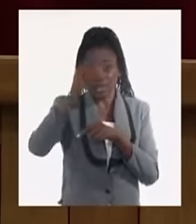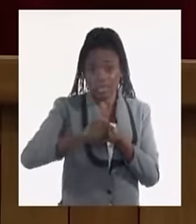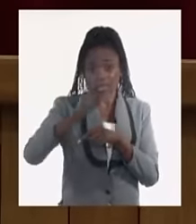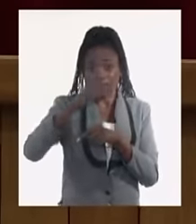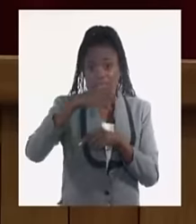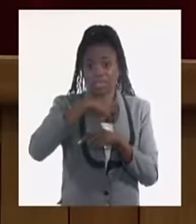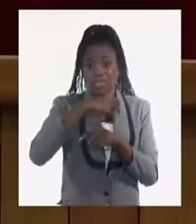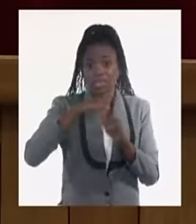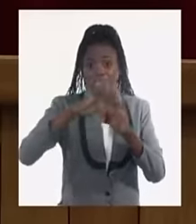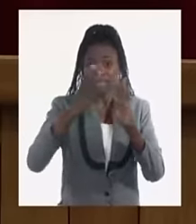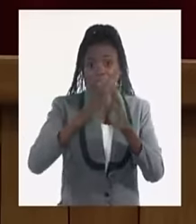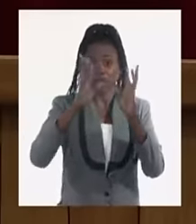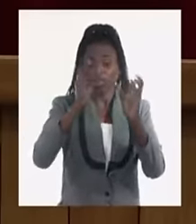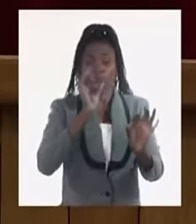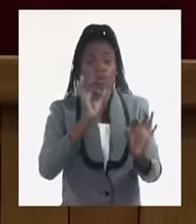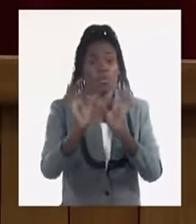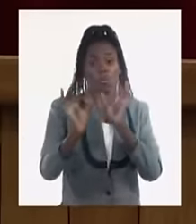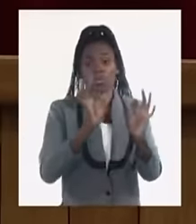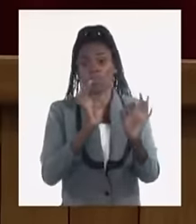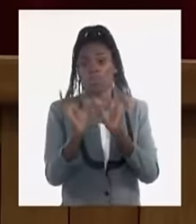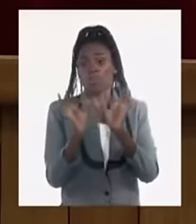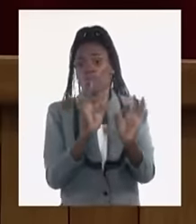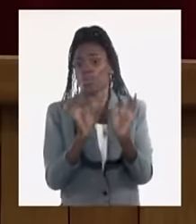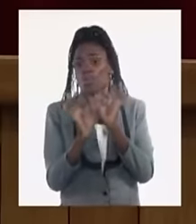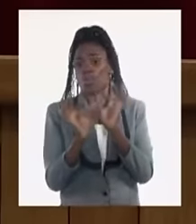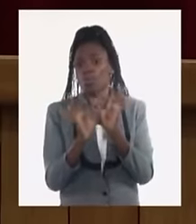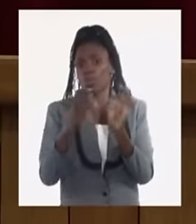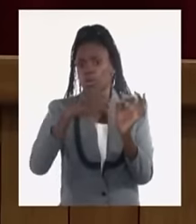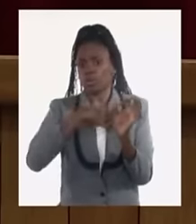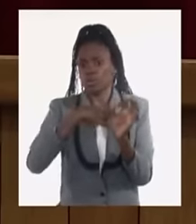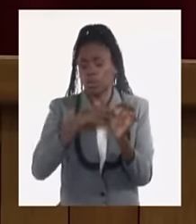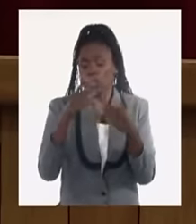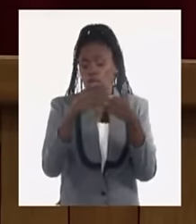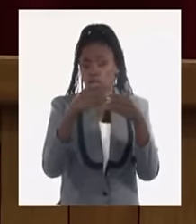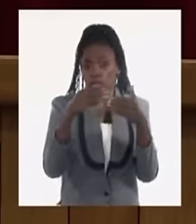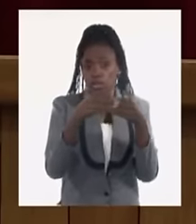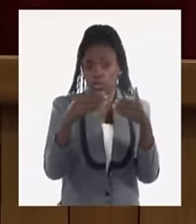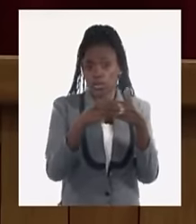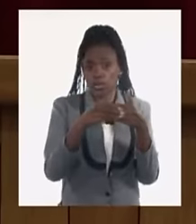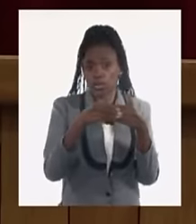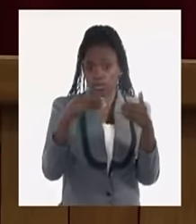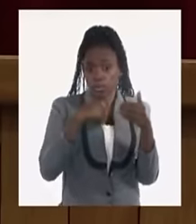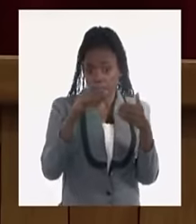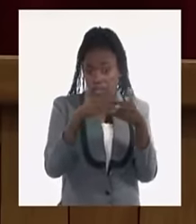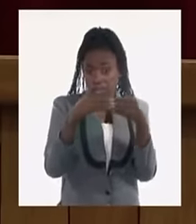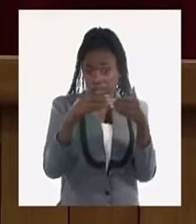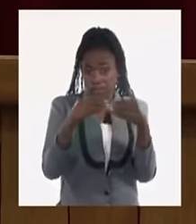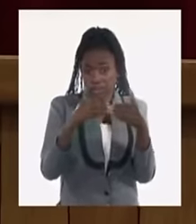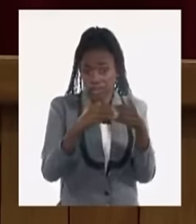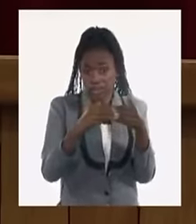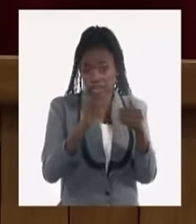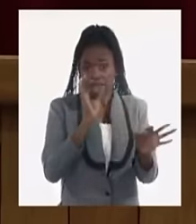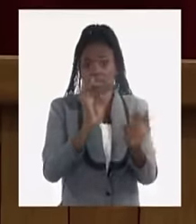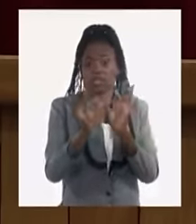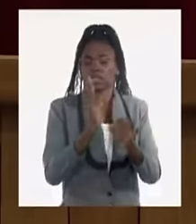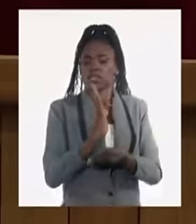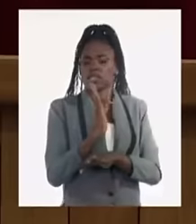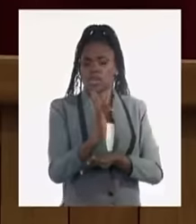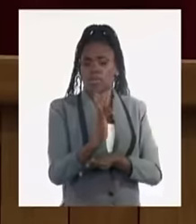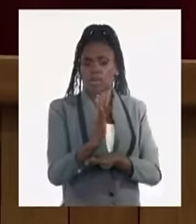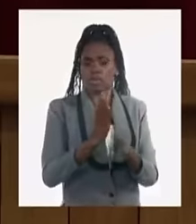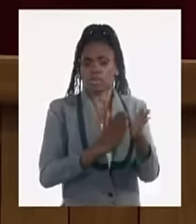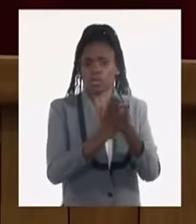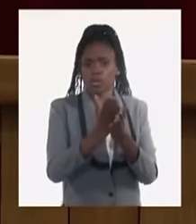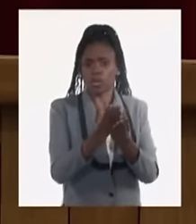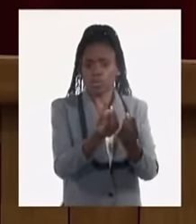tengan total respaldo de su contenido en divisa y que esas divisas se respeten y se mantenga para la